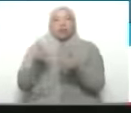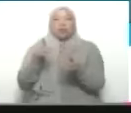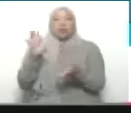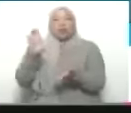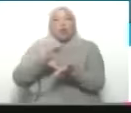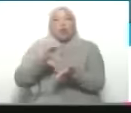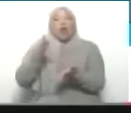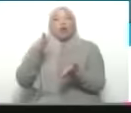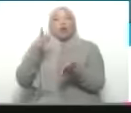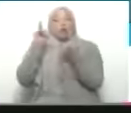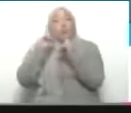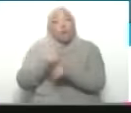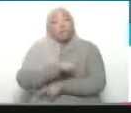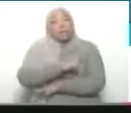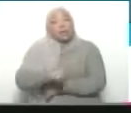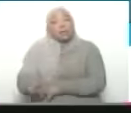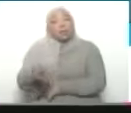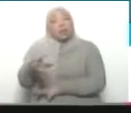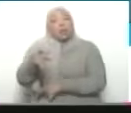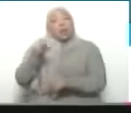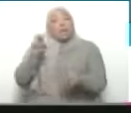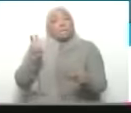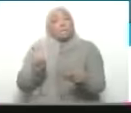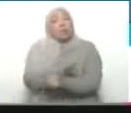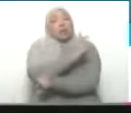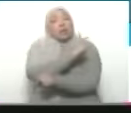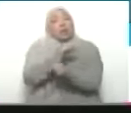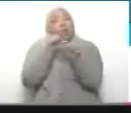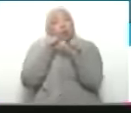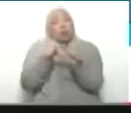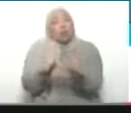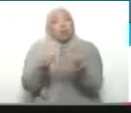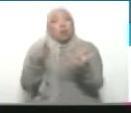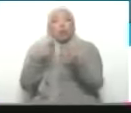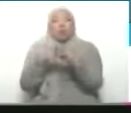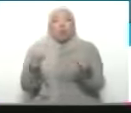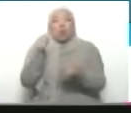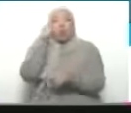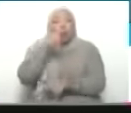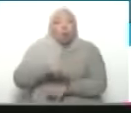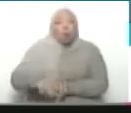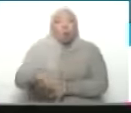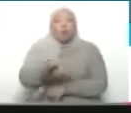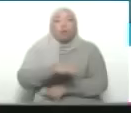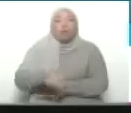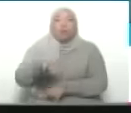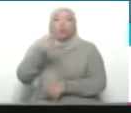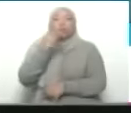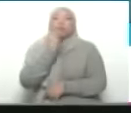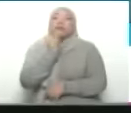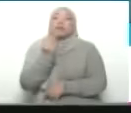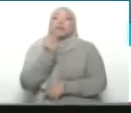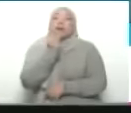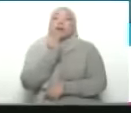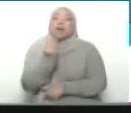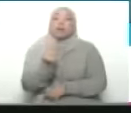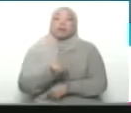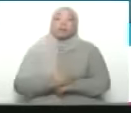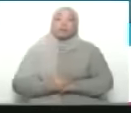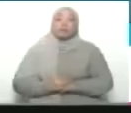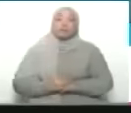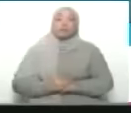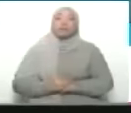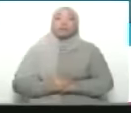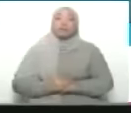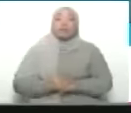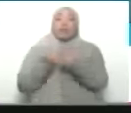Unidas es de obligatorio cumplimiento y ha sido violado continuamente por todos los gobiernos de Israel. Lo que está